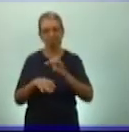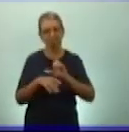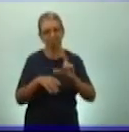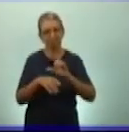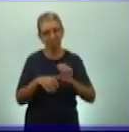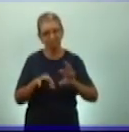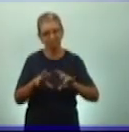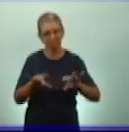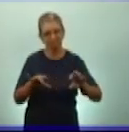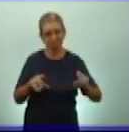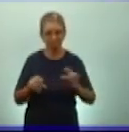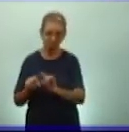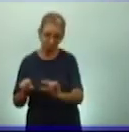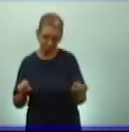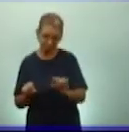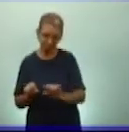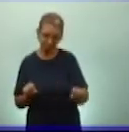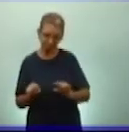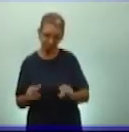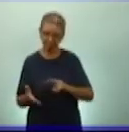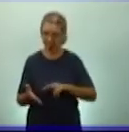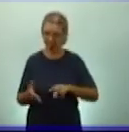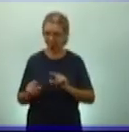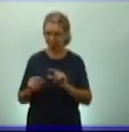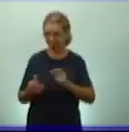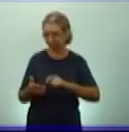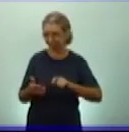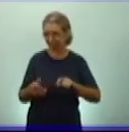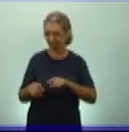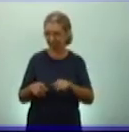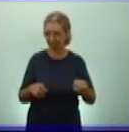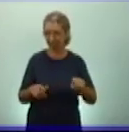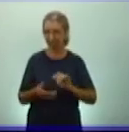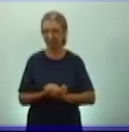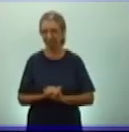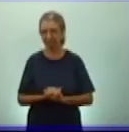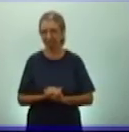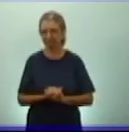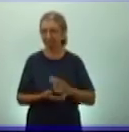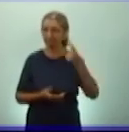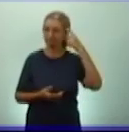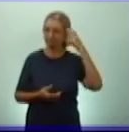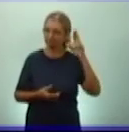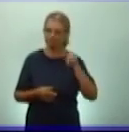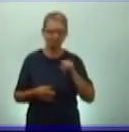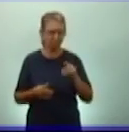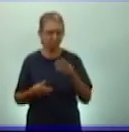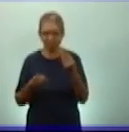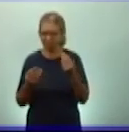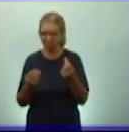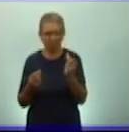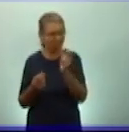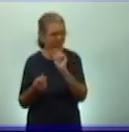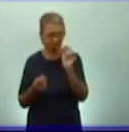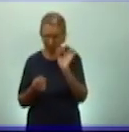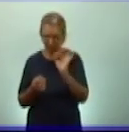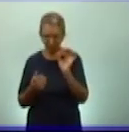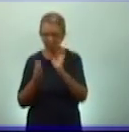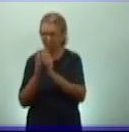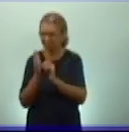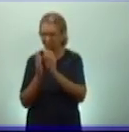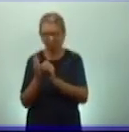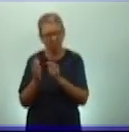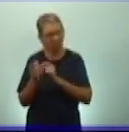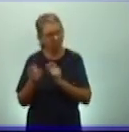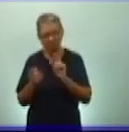saliendo también en pantalla. Esto, les recuerdo, es gratis. No le gasta ningún, no le gasta datos, no